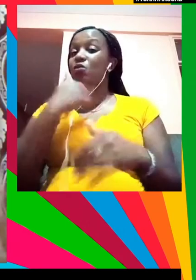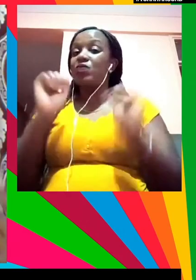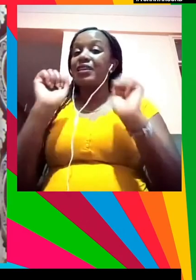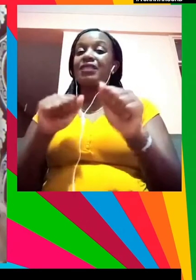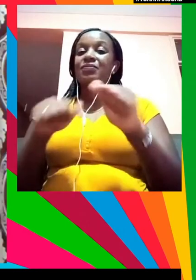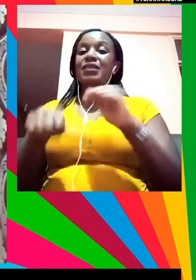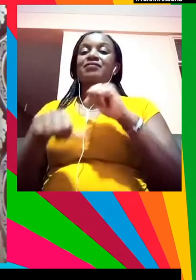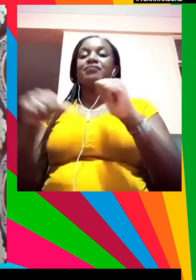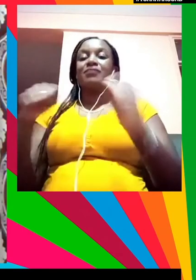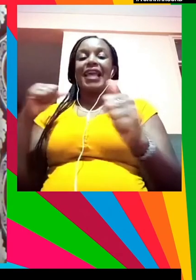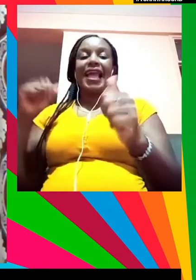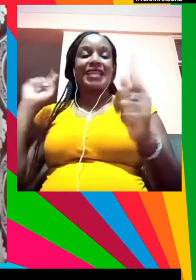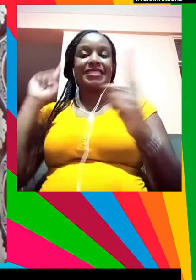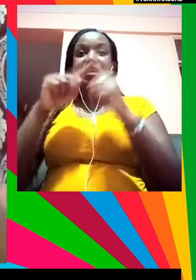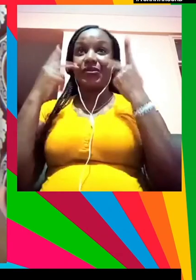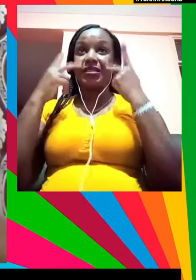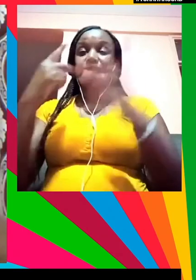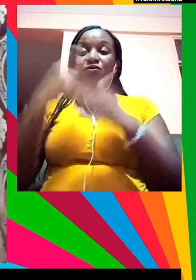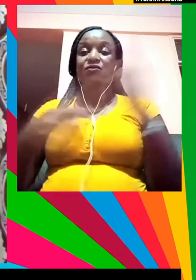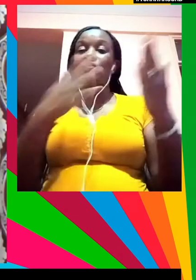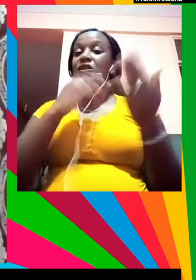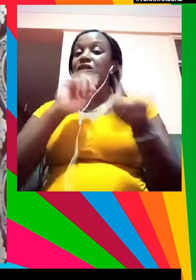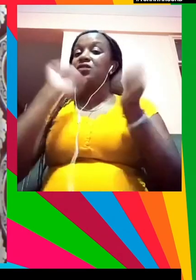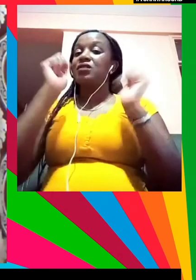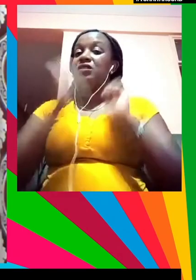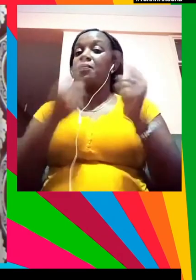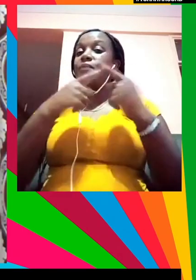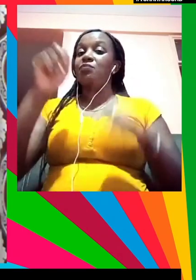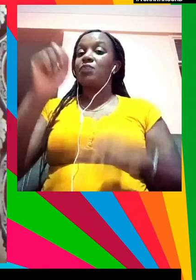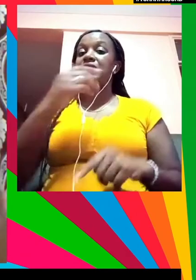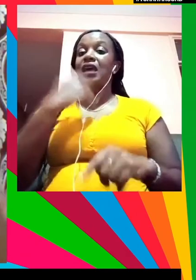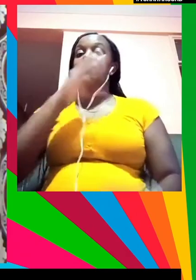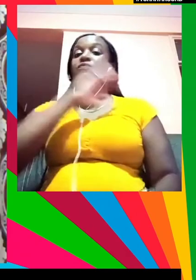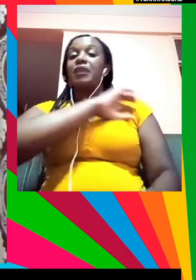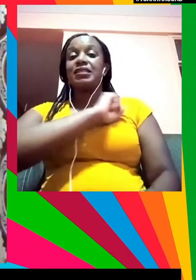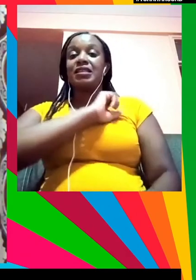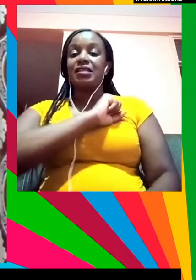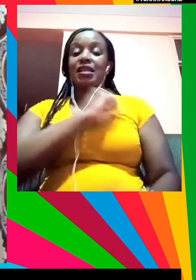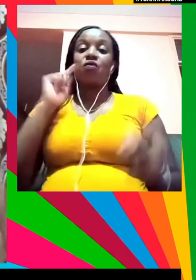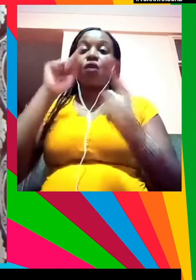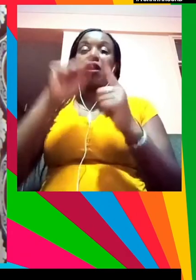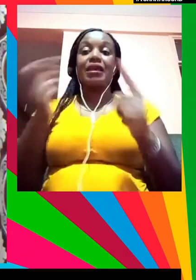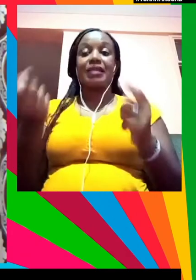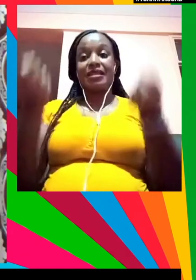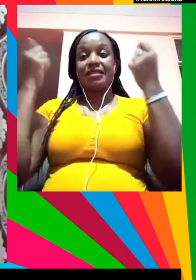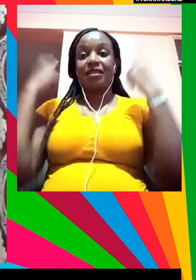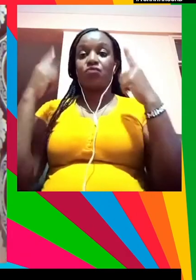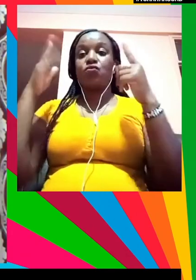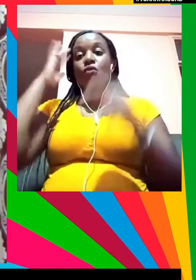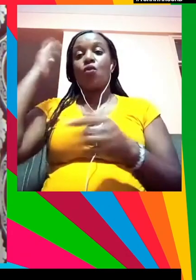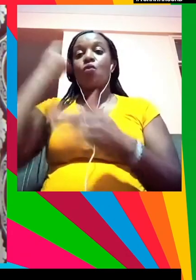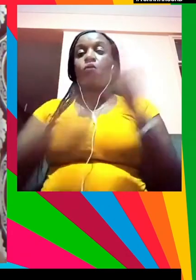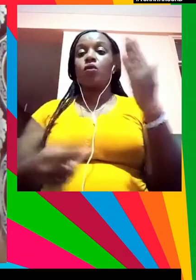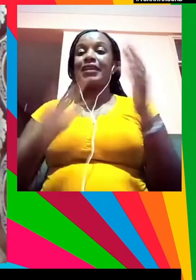y hemos de ver que queremos cambiar para ellos necesita paciencia crecimiento y comprensión para entender qué hay que hacer